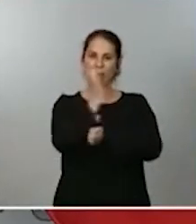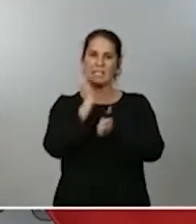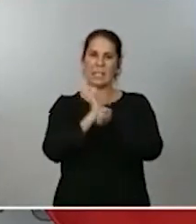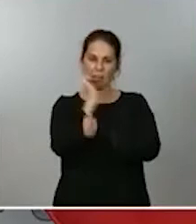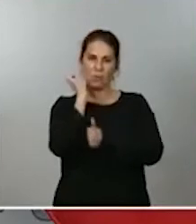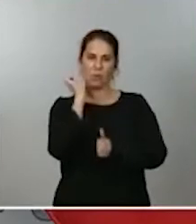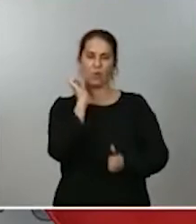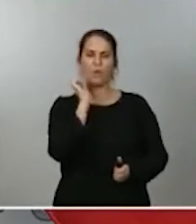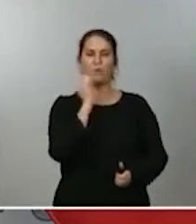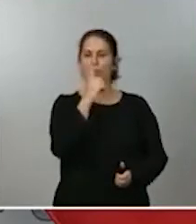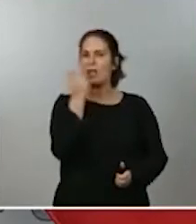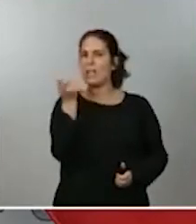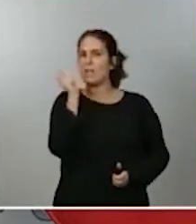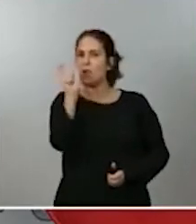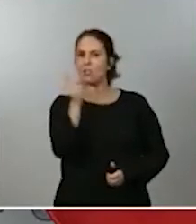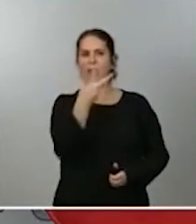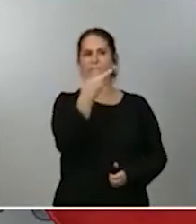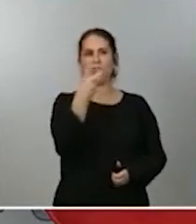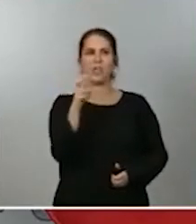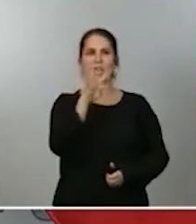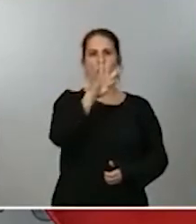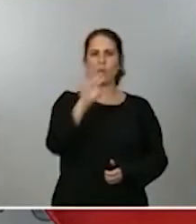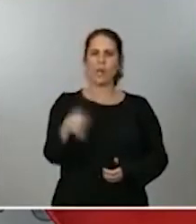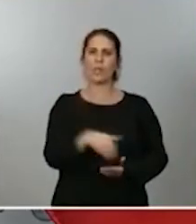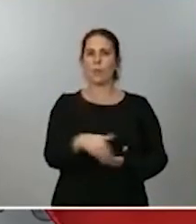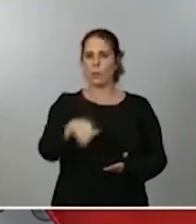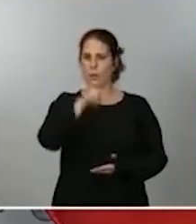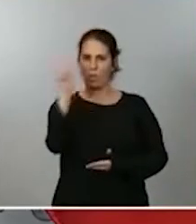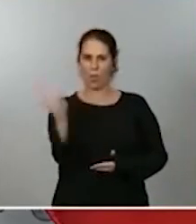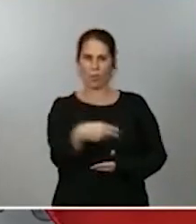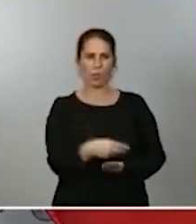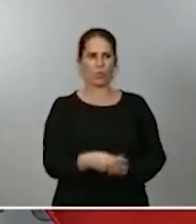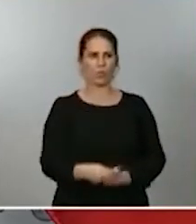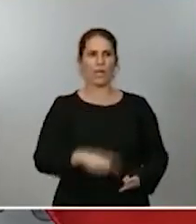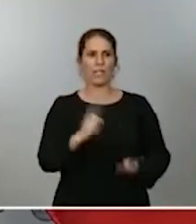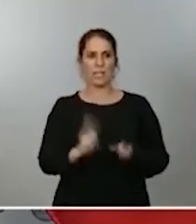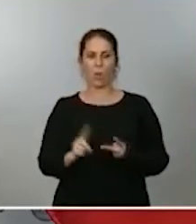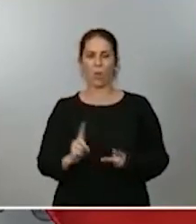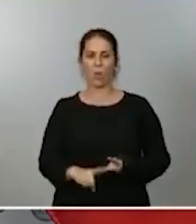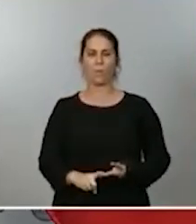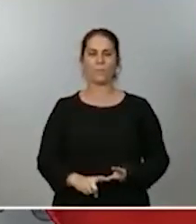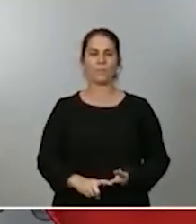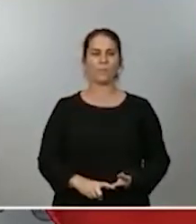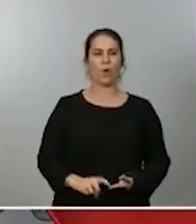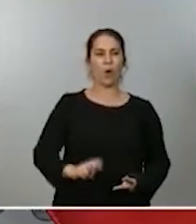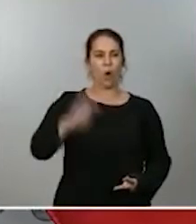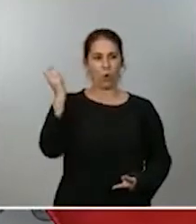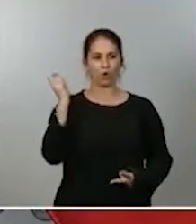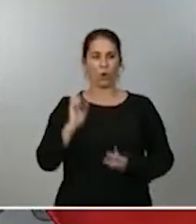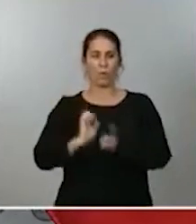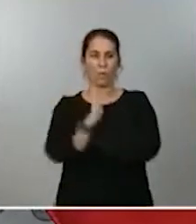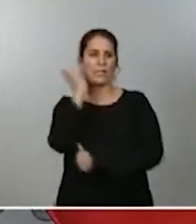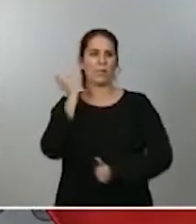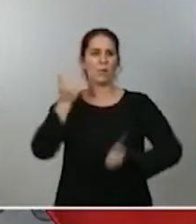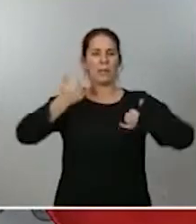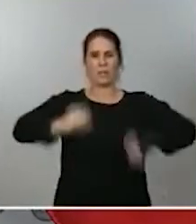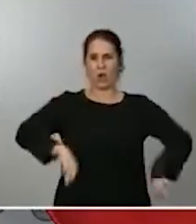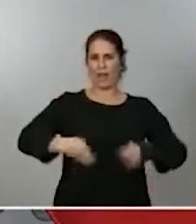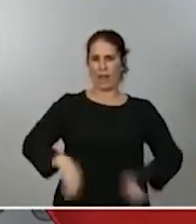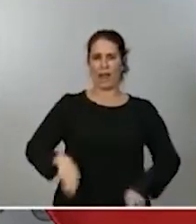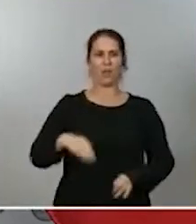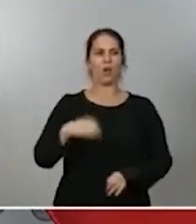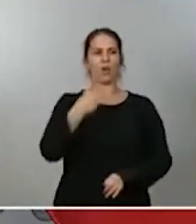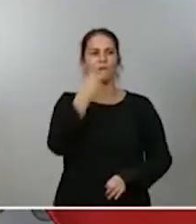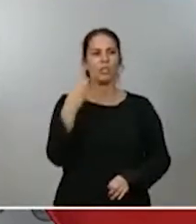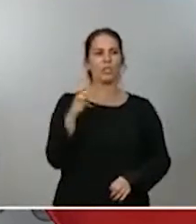importe de 240 millones de euros y, en segundo lugar, de otro préstamo ordinario de 235